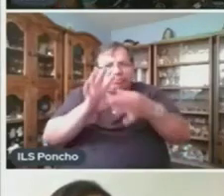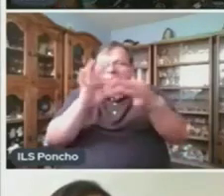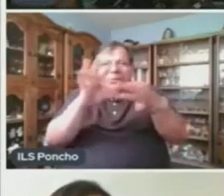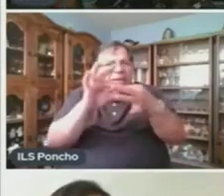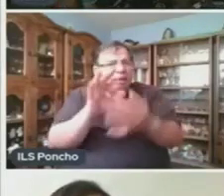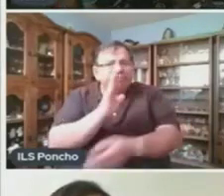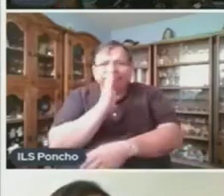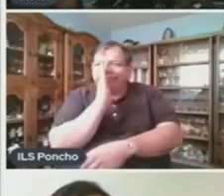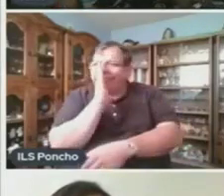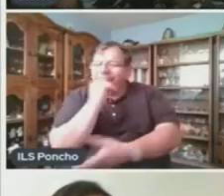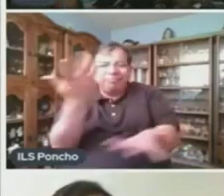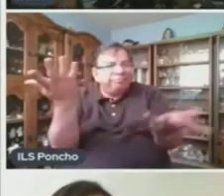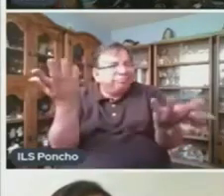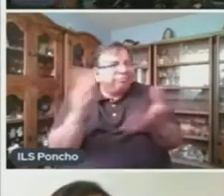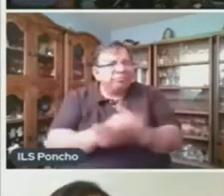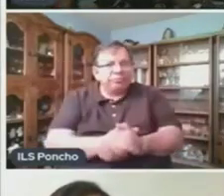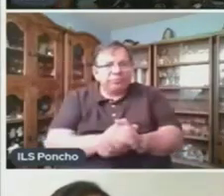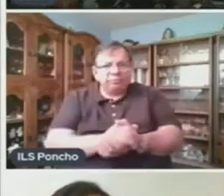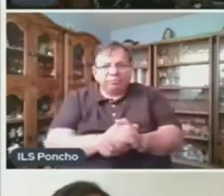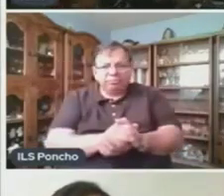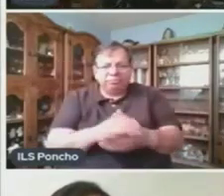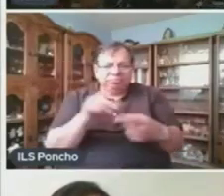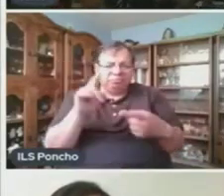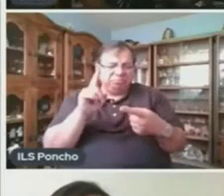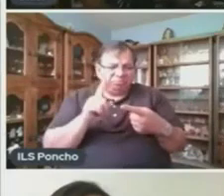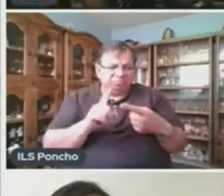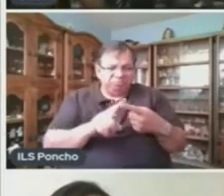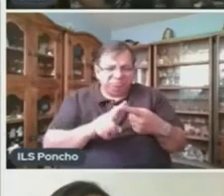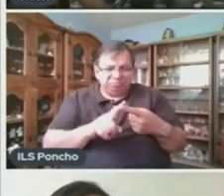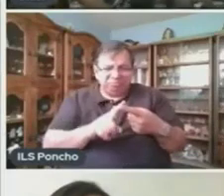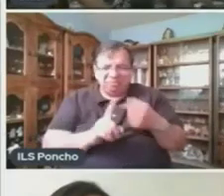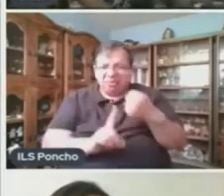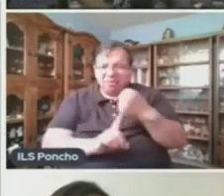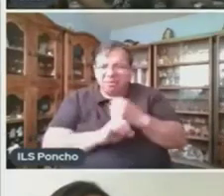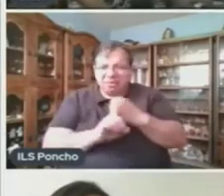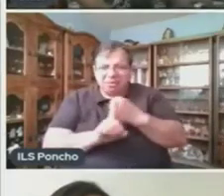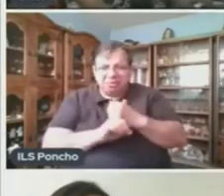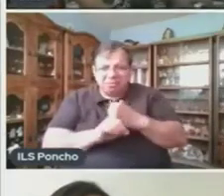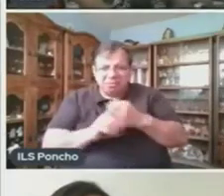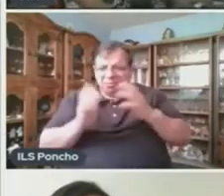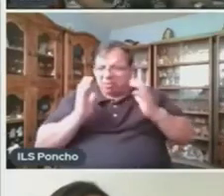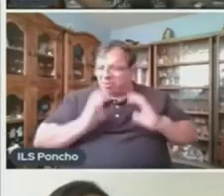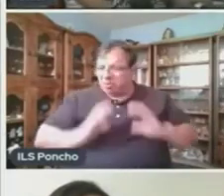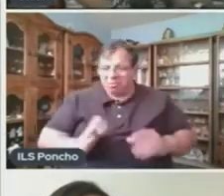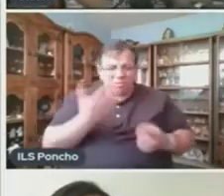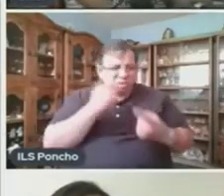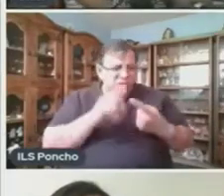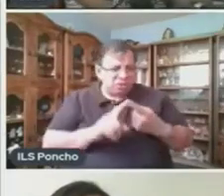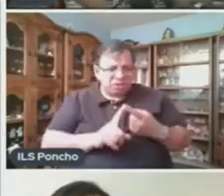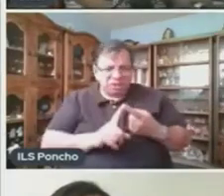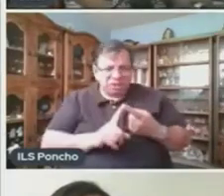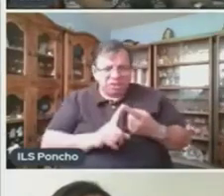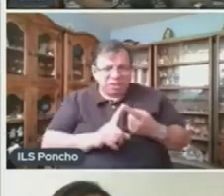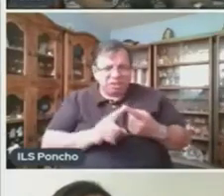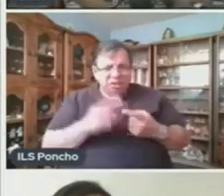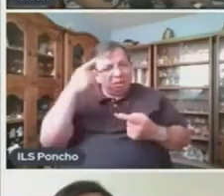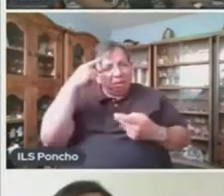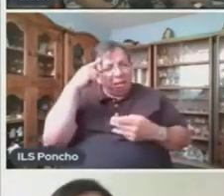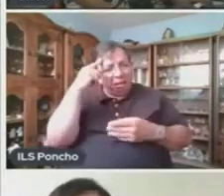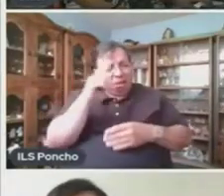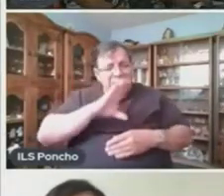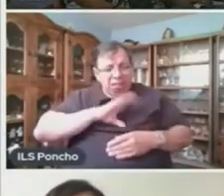Se Descartaron Desde Problemas Anatómicos Hasta Depresión